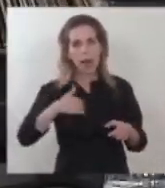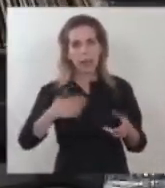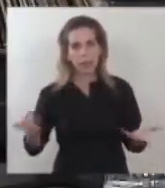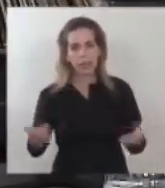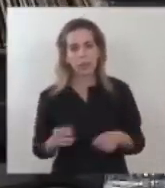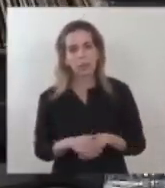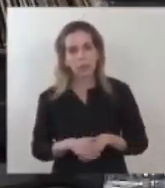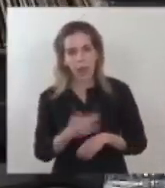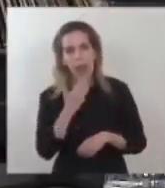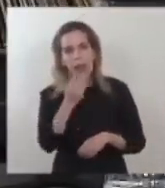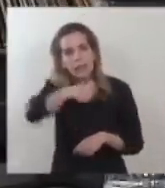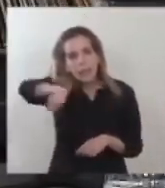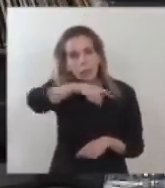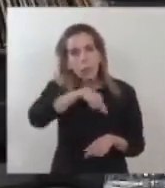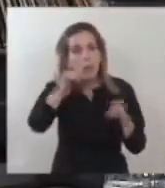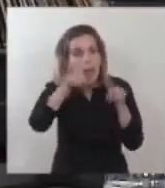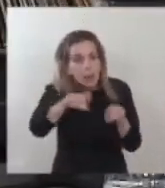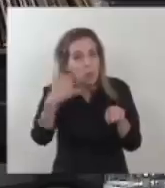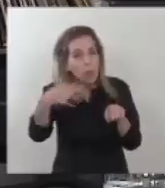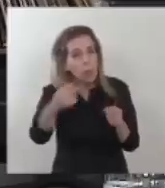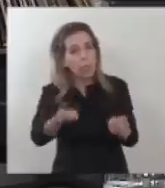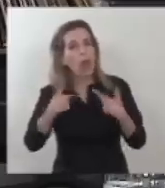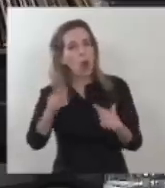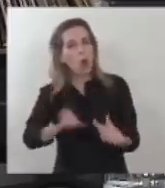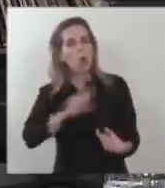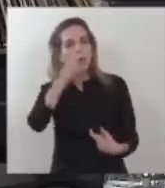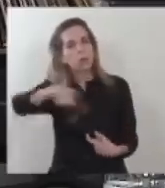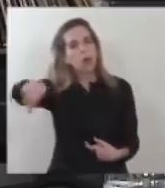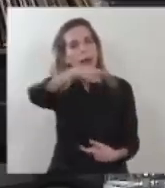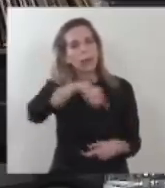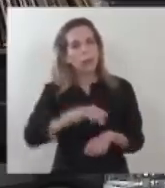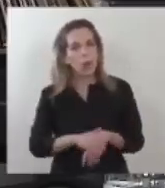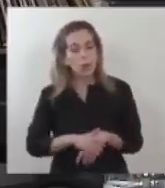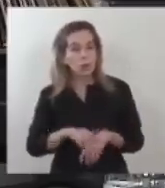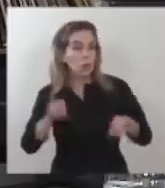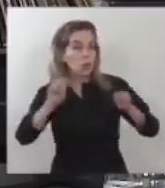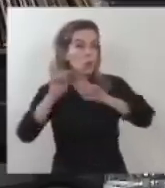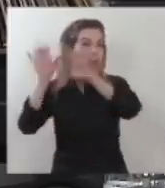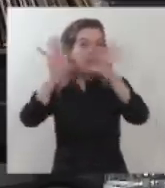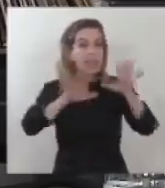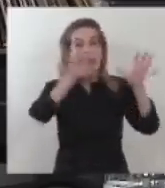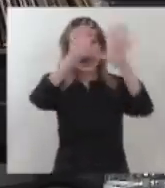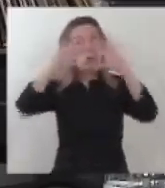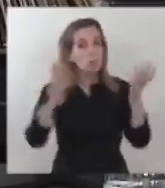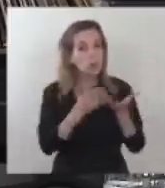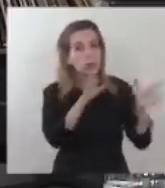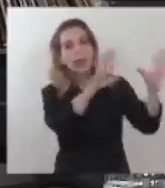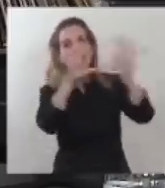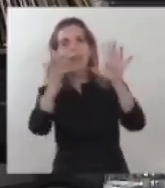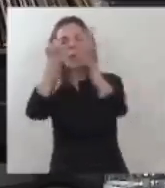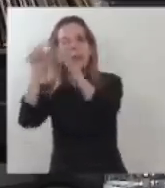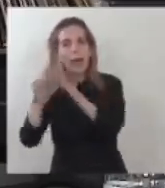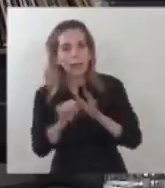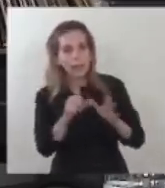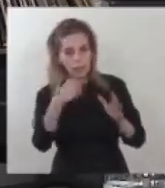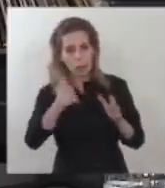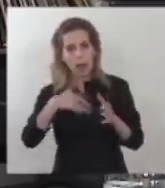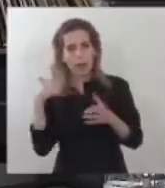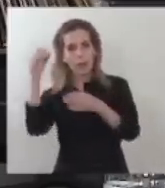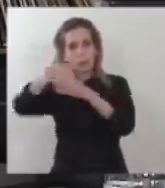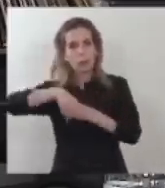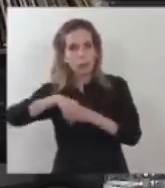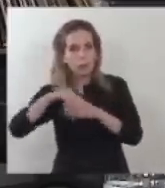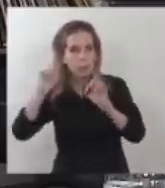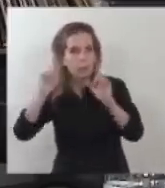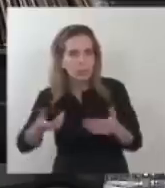Eso deben orgullecernos. Somos uno de los diez países del mundo capaces de poner en órbita